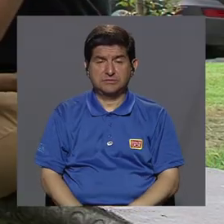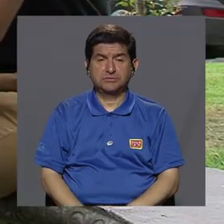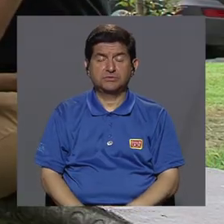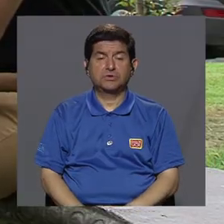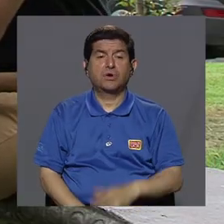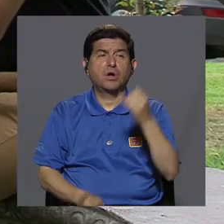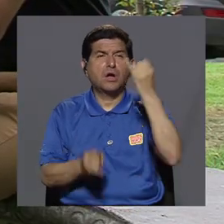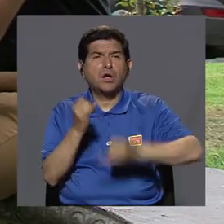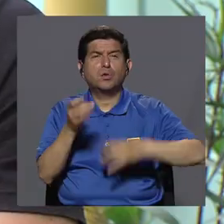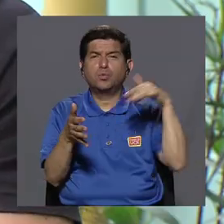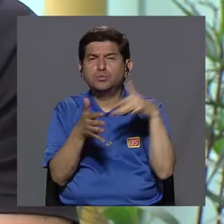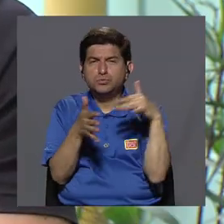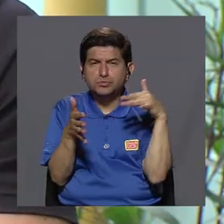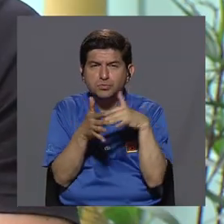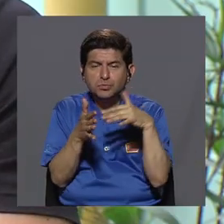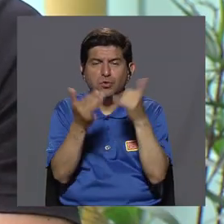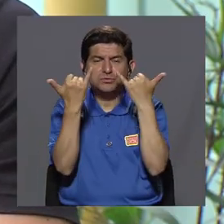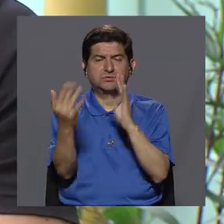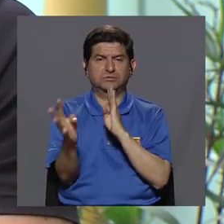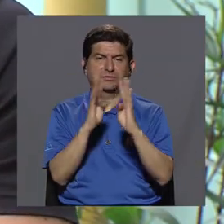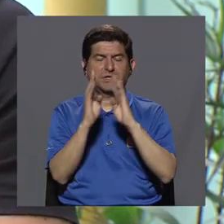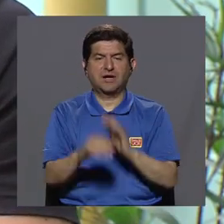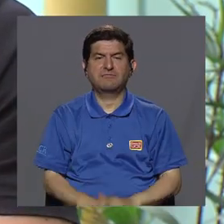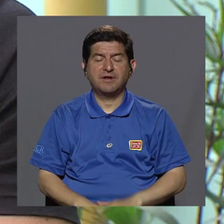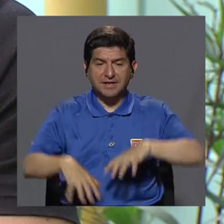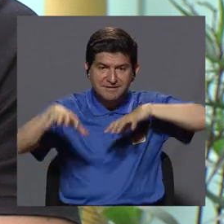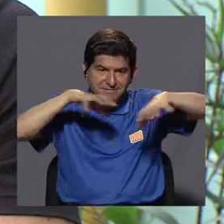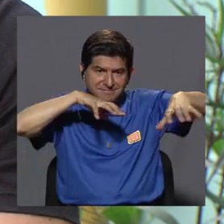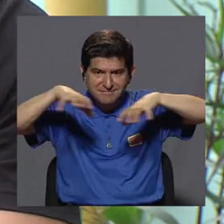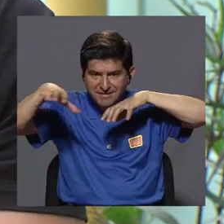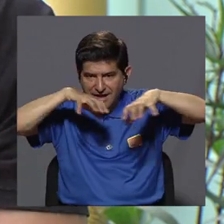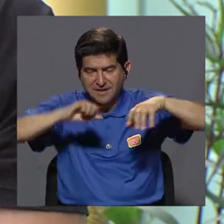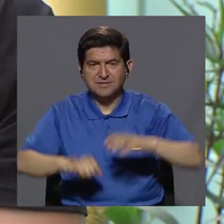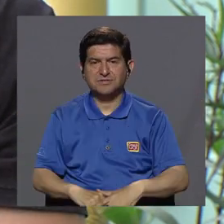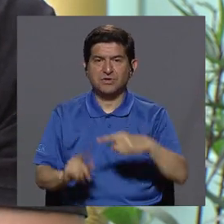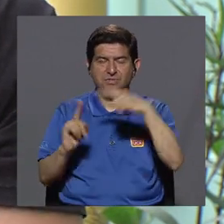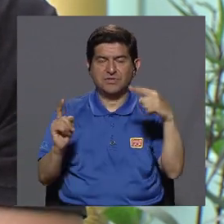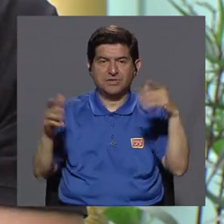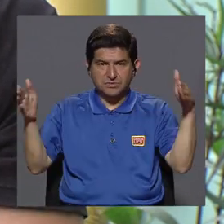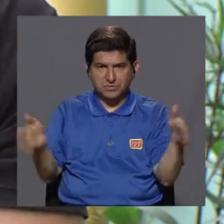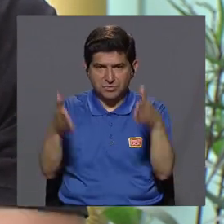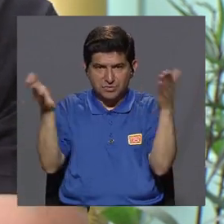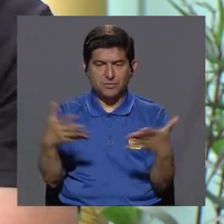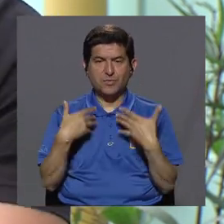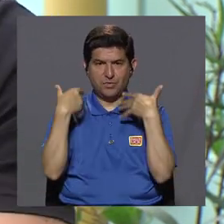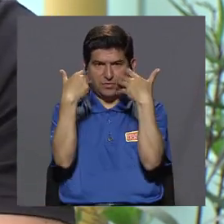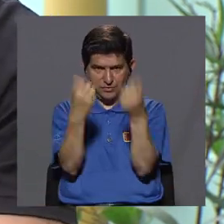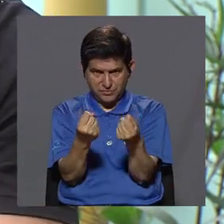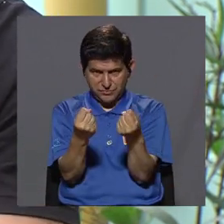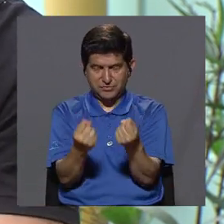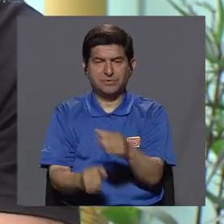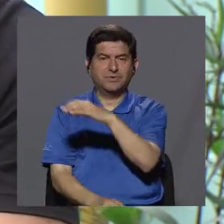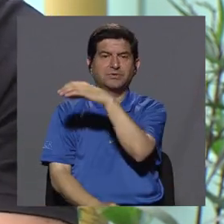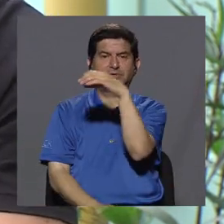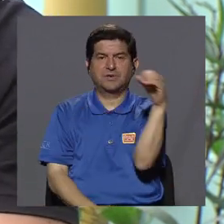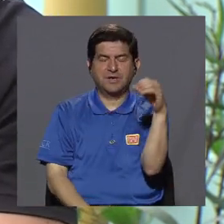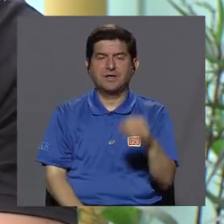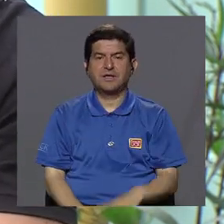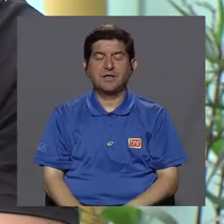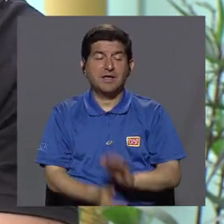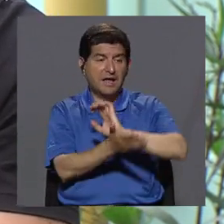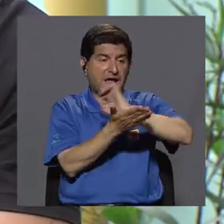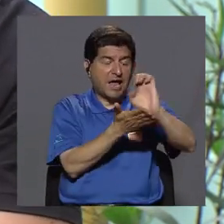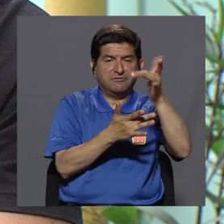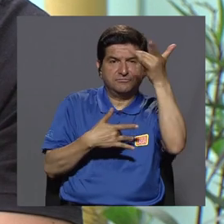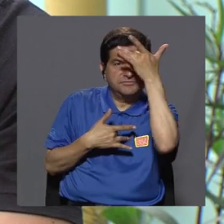Ya los últimos estudios ya se habla de tomar acciones desde promoción de la salud y prevención de la